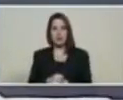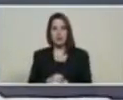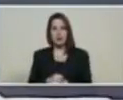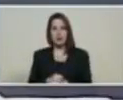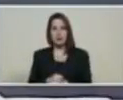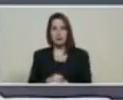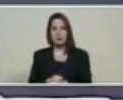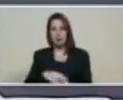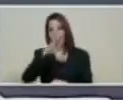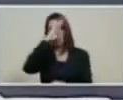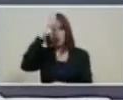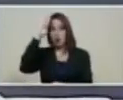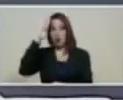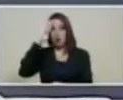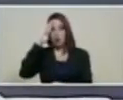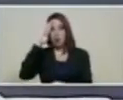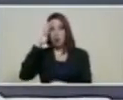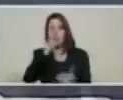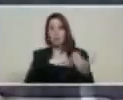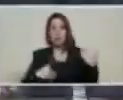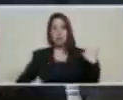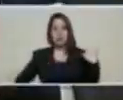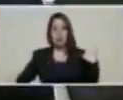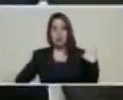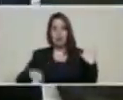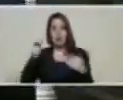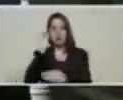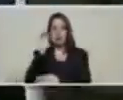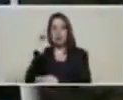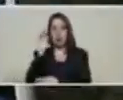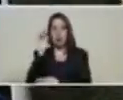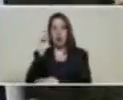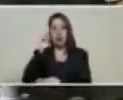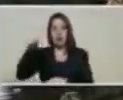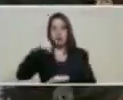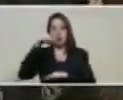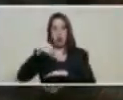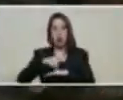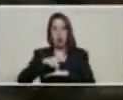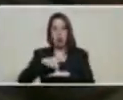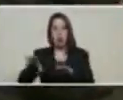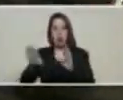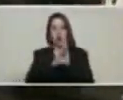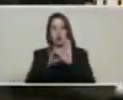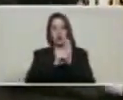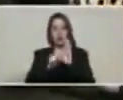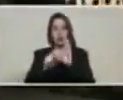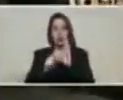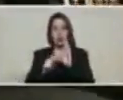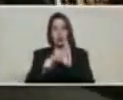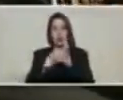Diosdado Cabello Rondón presidente de más miembros de la Asamblea Nacional Constituyente